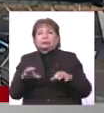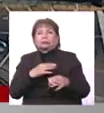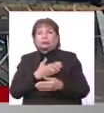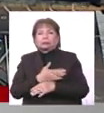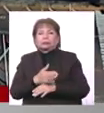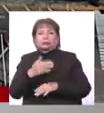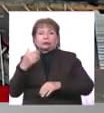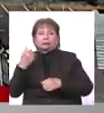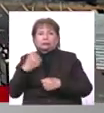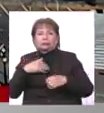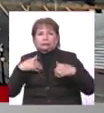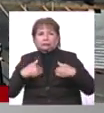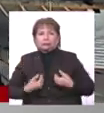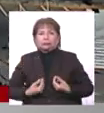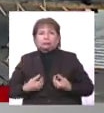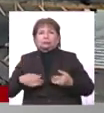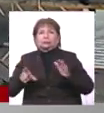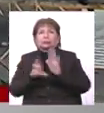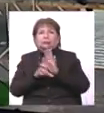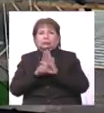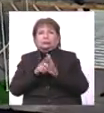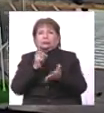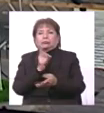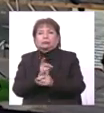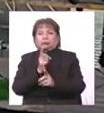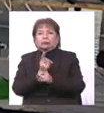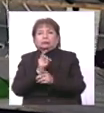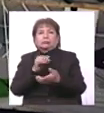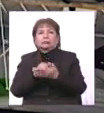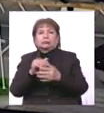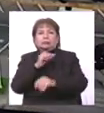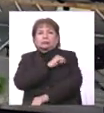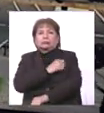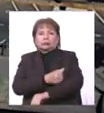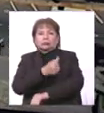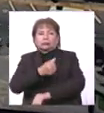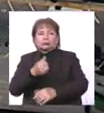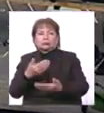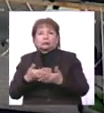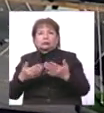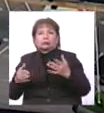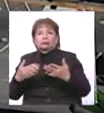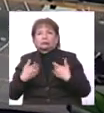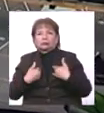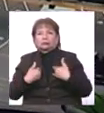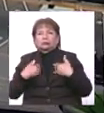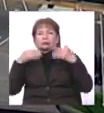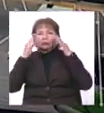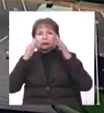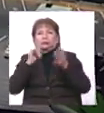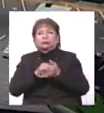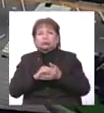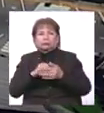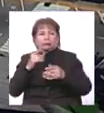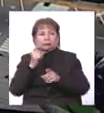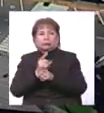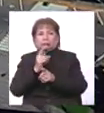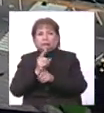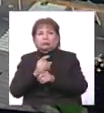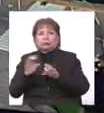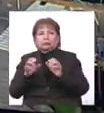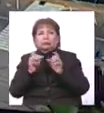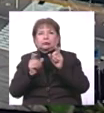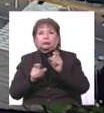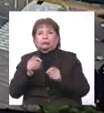trabajo incansable a través de la promoción de leyes, permanente fiscalización de autoridades y representación en regiones atendiendo las principales demandas de la